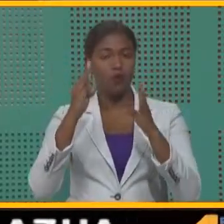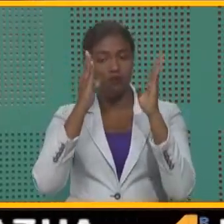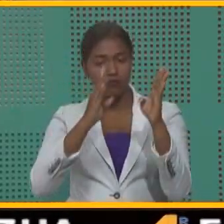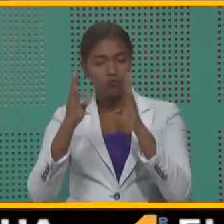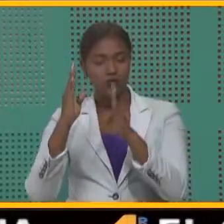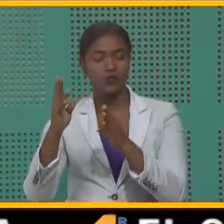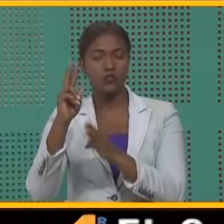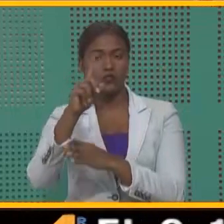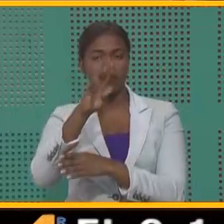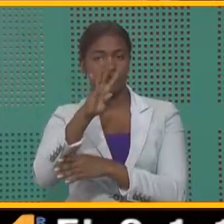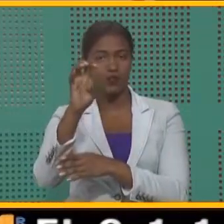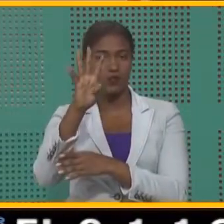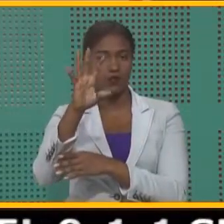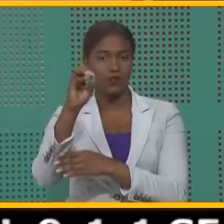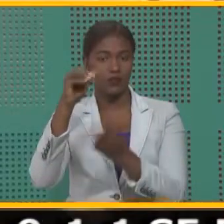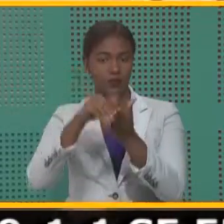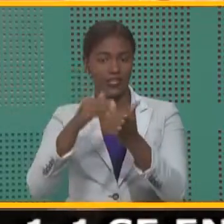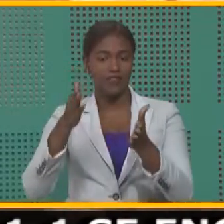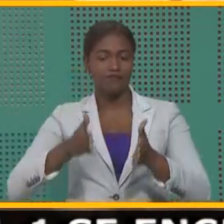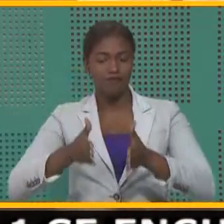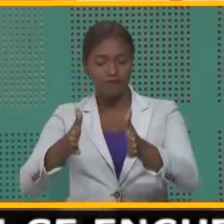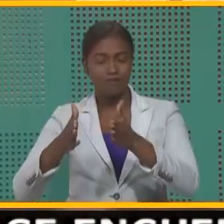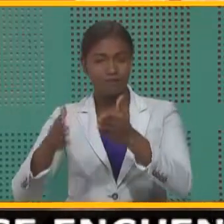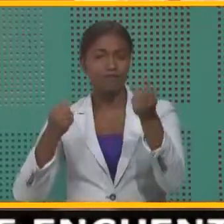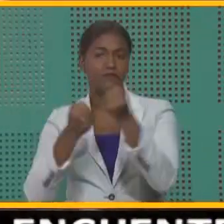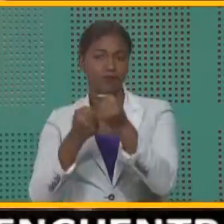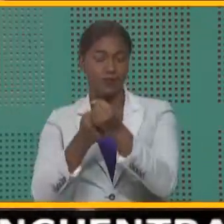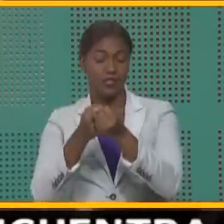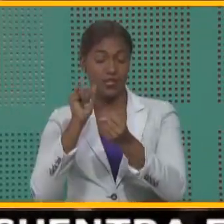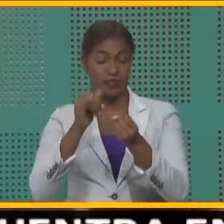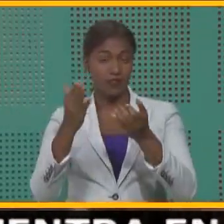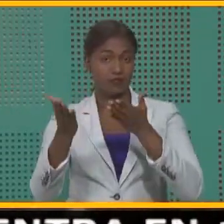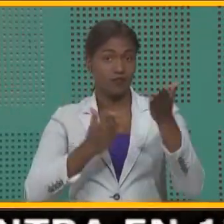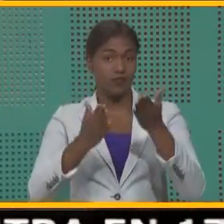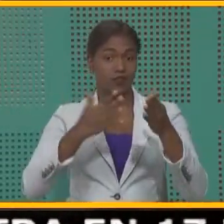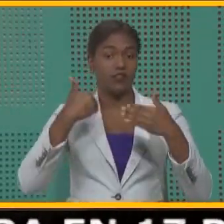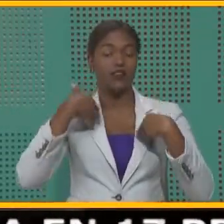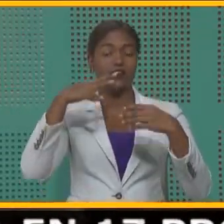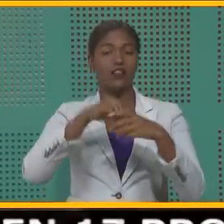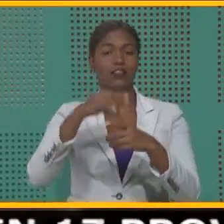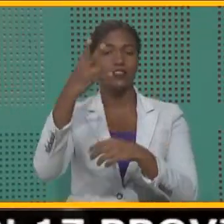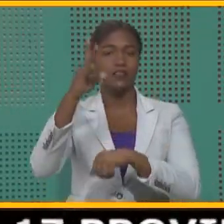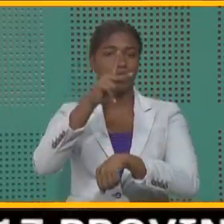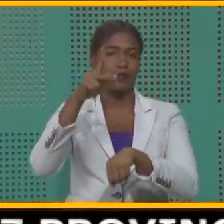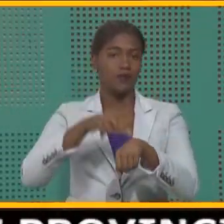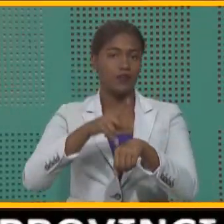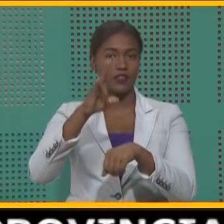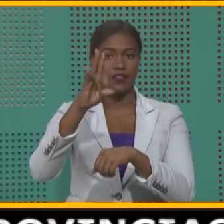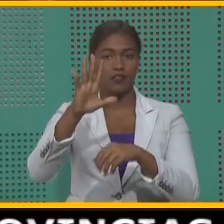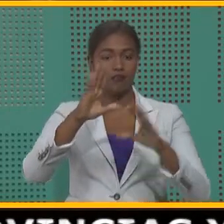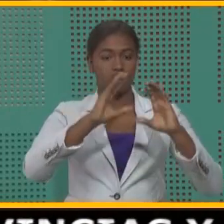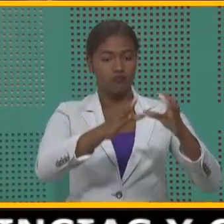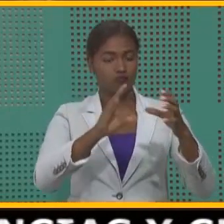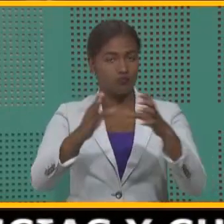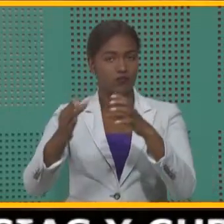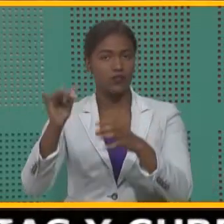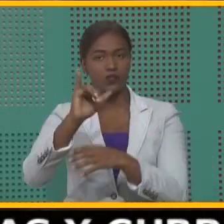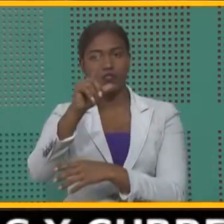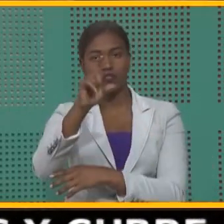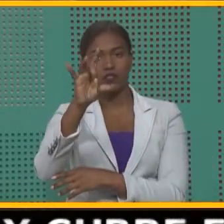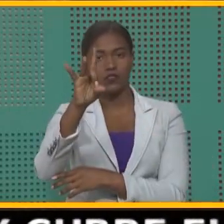440.000 asistencias en carreteras. Este servicio funciona en 17 provincias, 75 municipios y